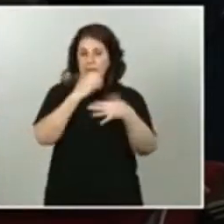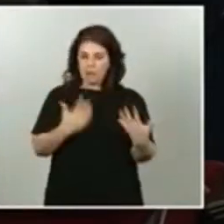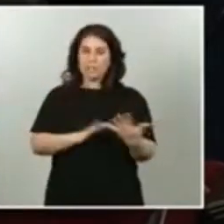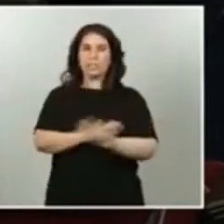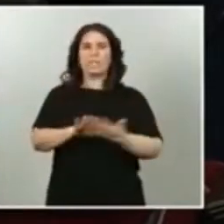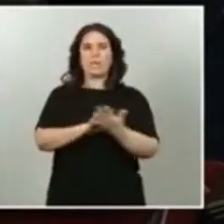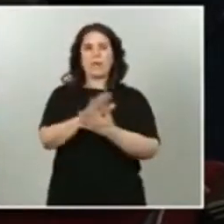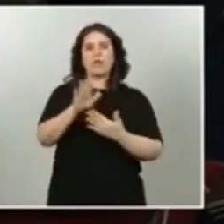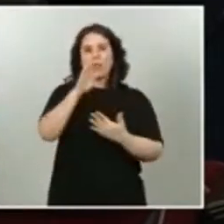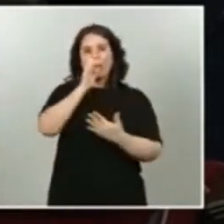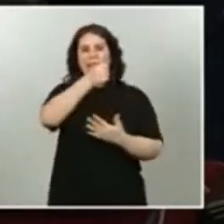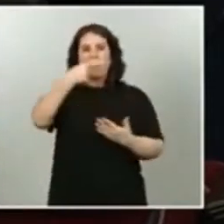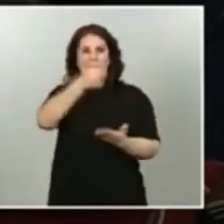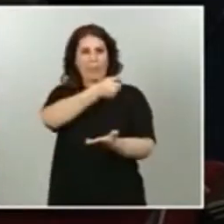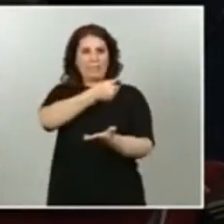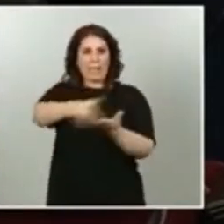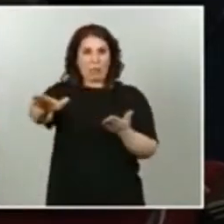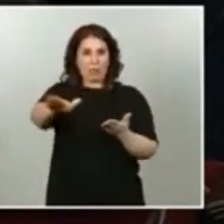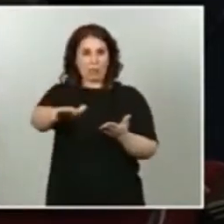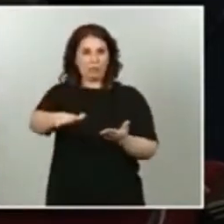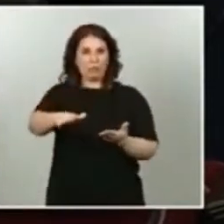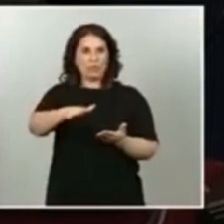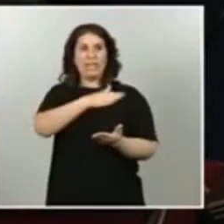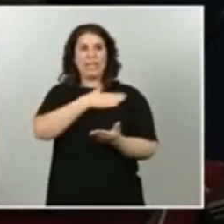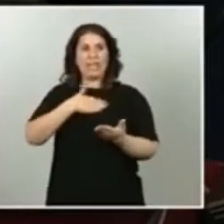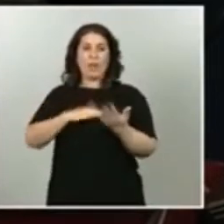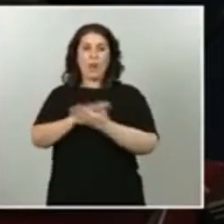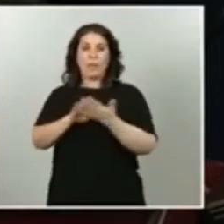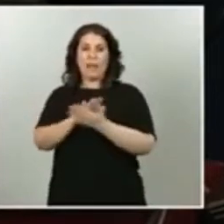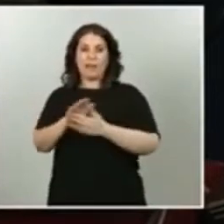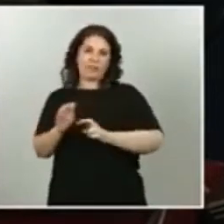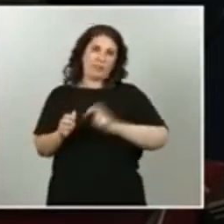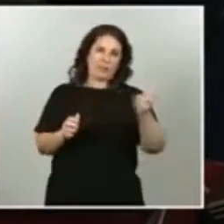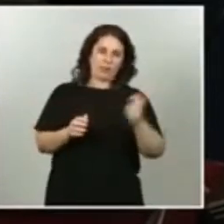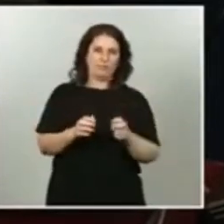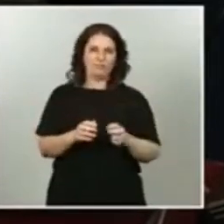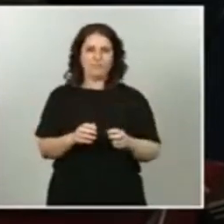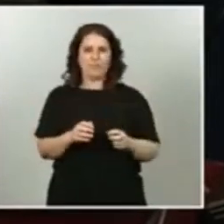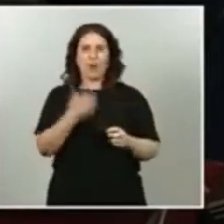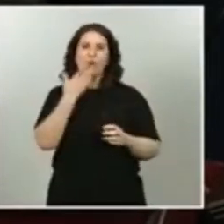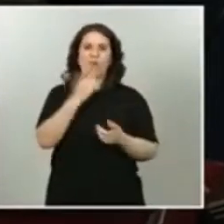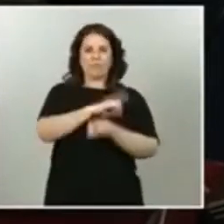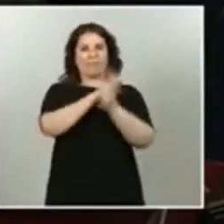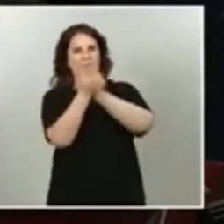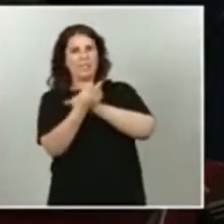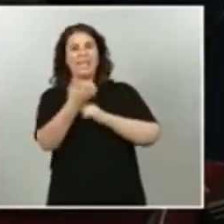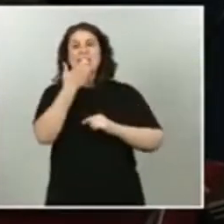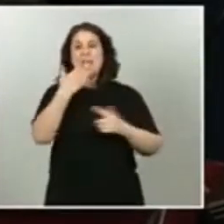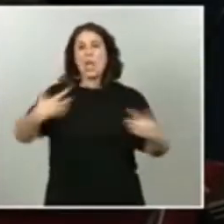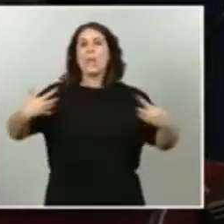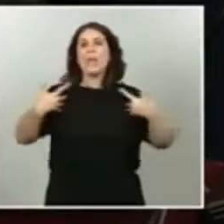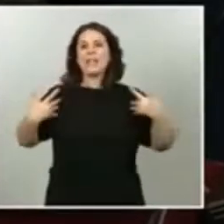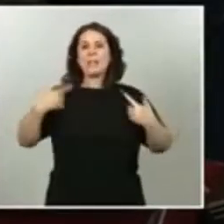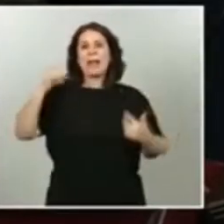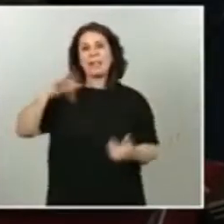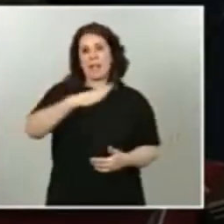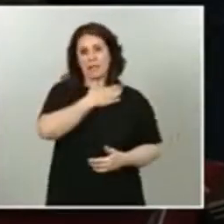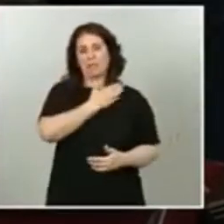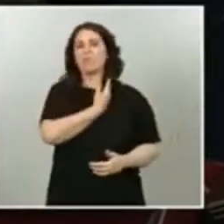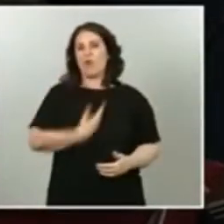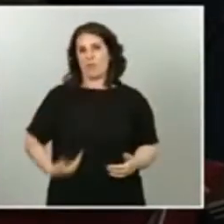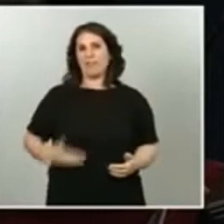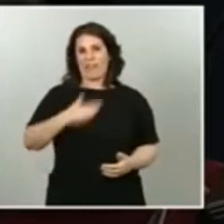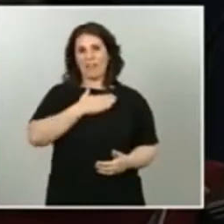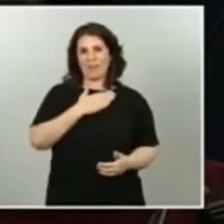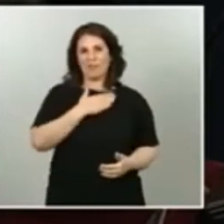plantear la otra cara de la moneda, de los desahucios, cuando la víctima es el propietario que se encuentra con que le